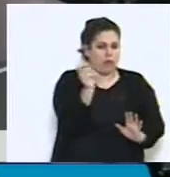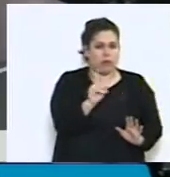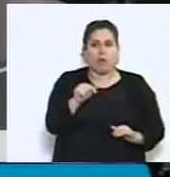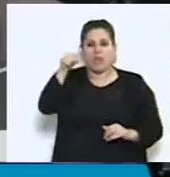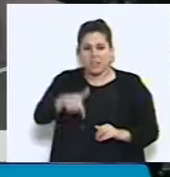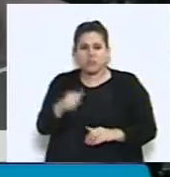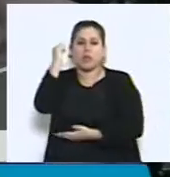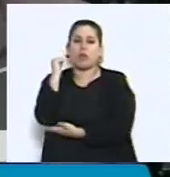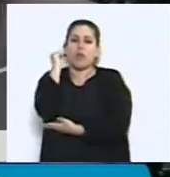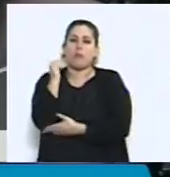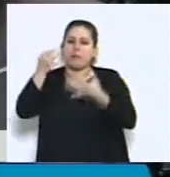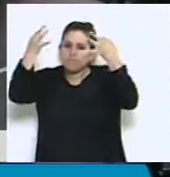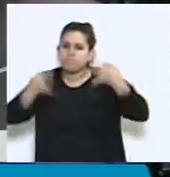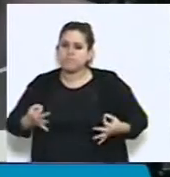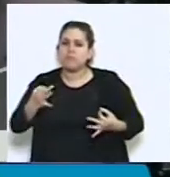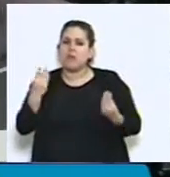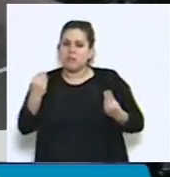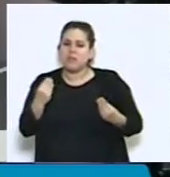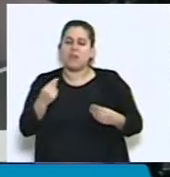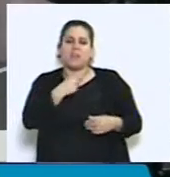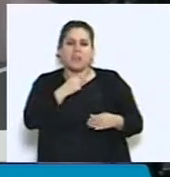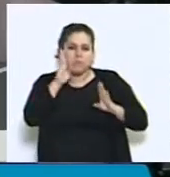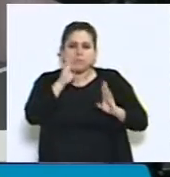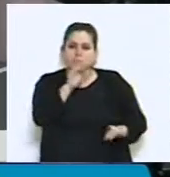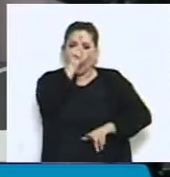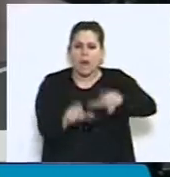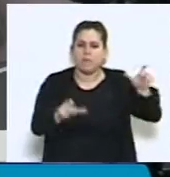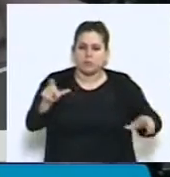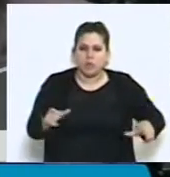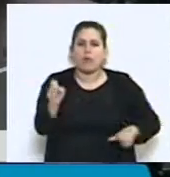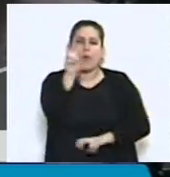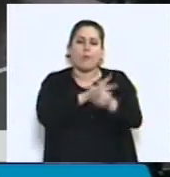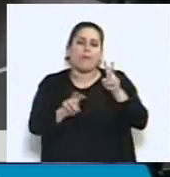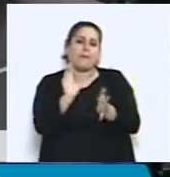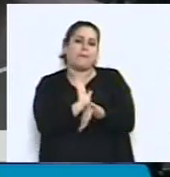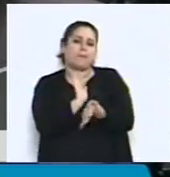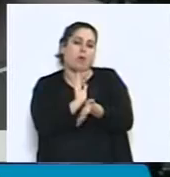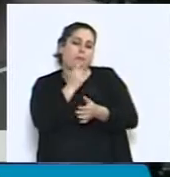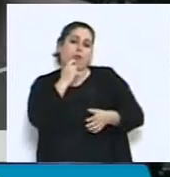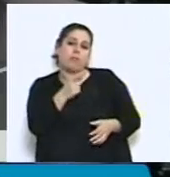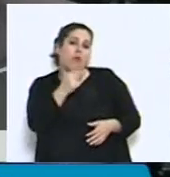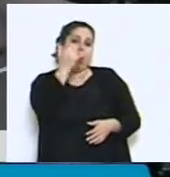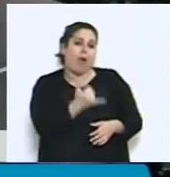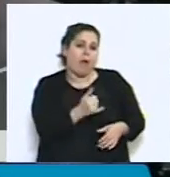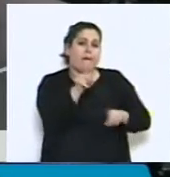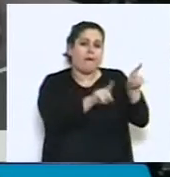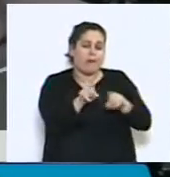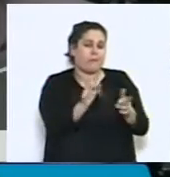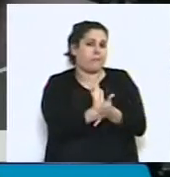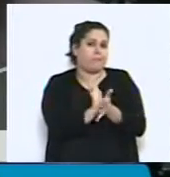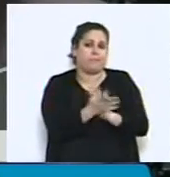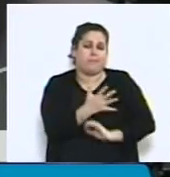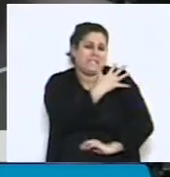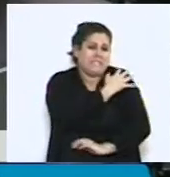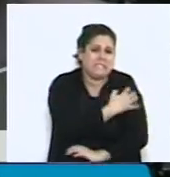política económica que tiende a dignificar al hombre, a buscar que aquellos que tienen la cruz de haber nacido en un hogar